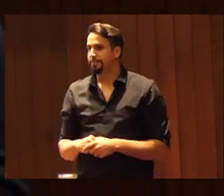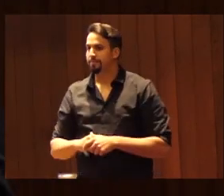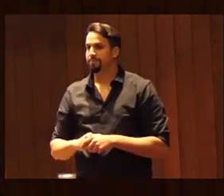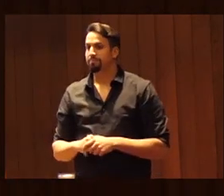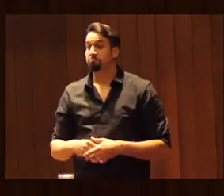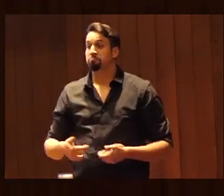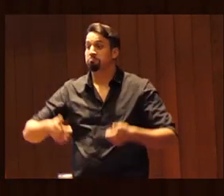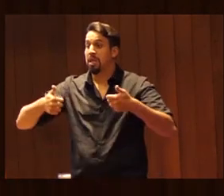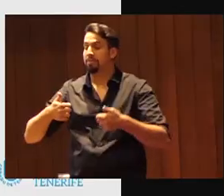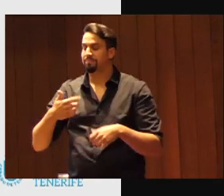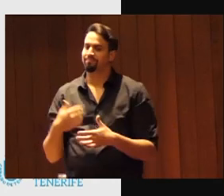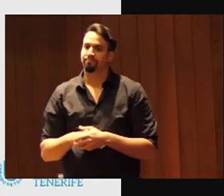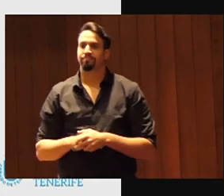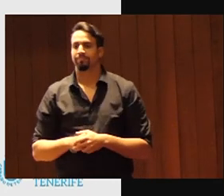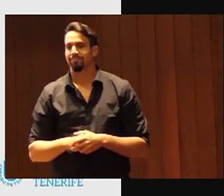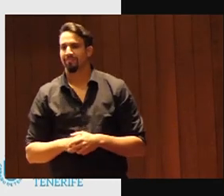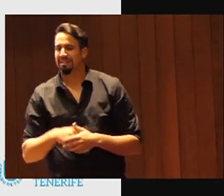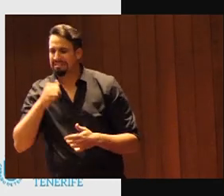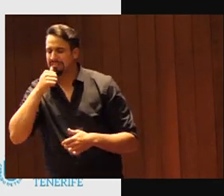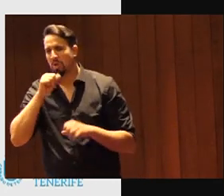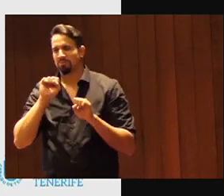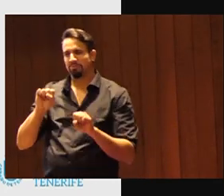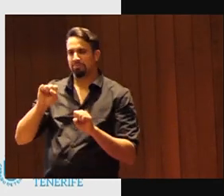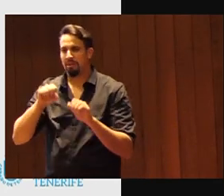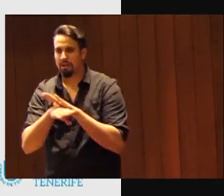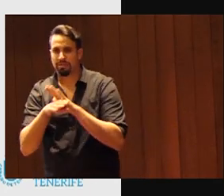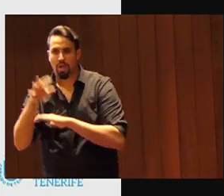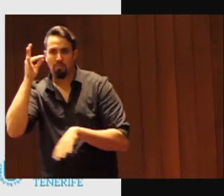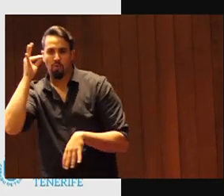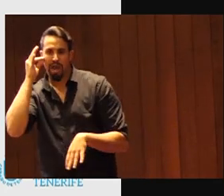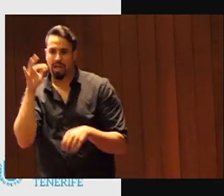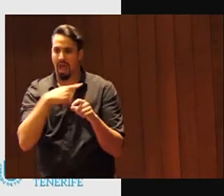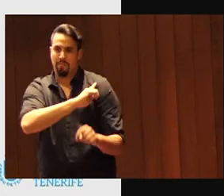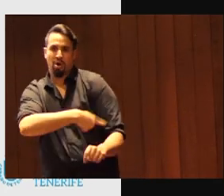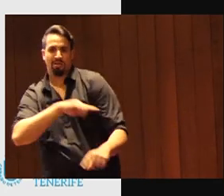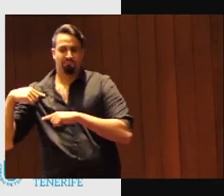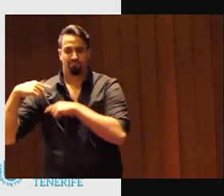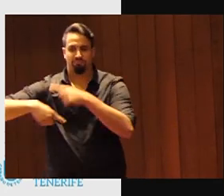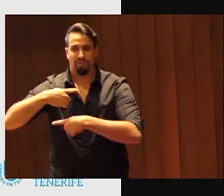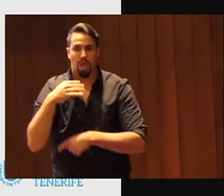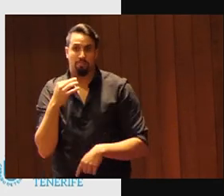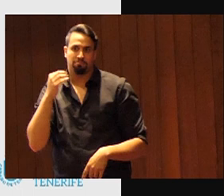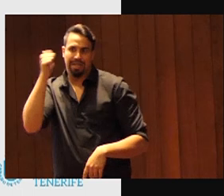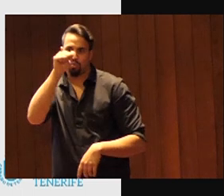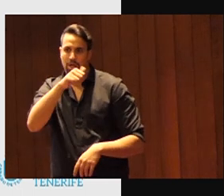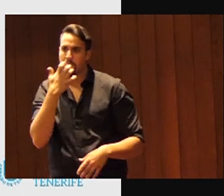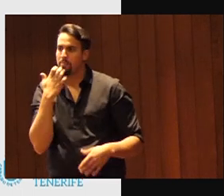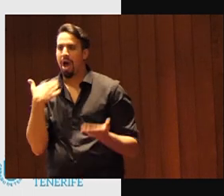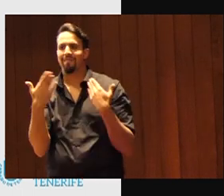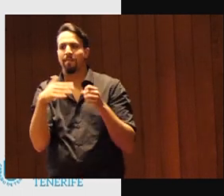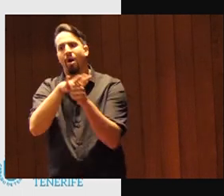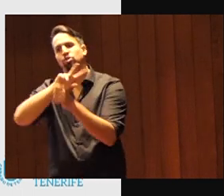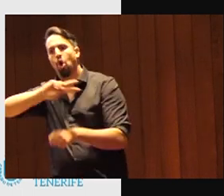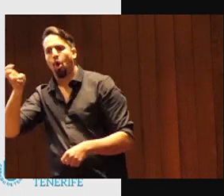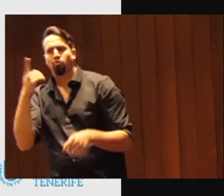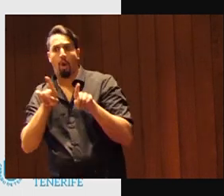Más, la resistencia del acceso de mujeres a roles tradicionalmente masculinos, estamos hablando de otros estamentos, no solo como deportistas,